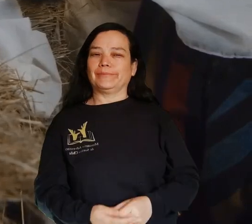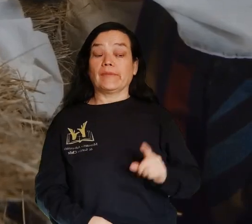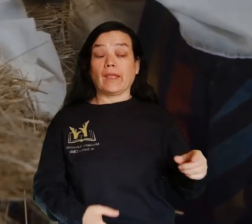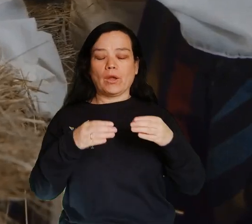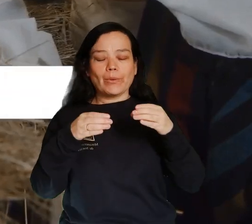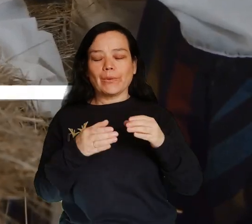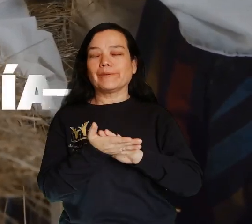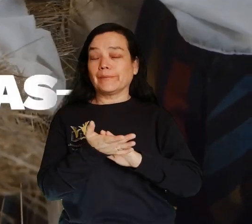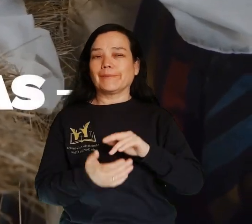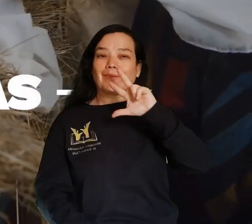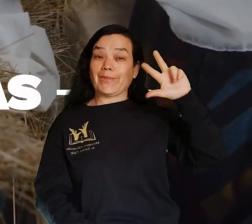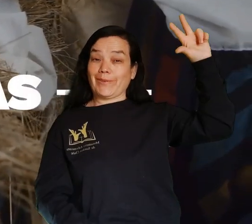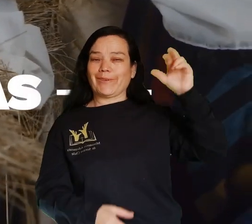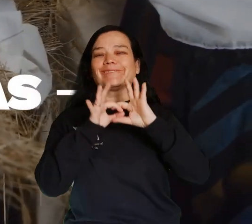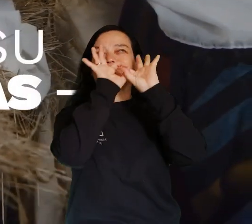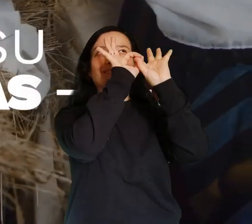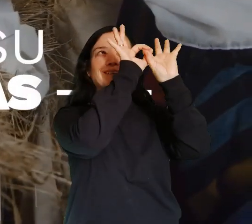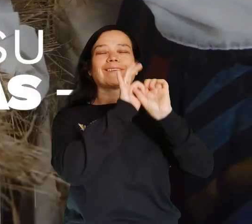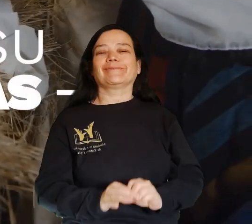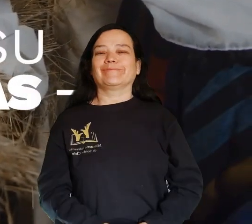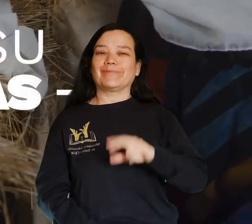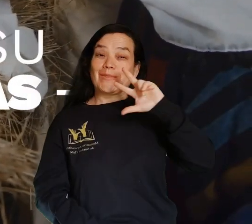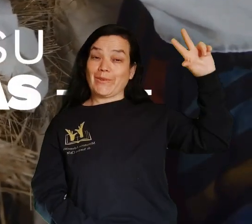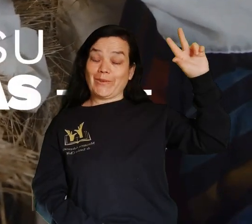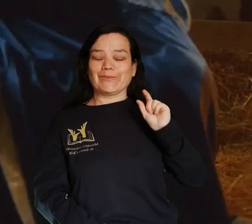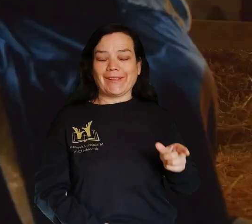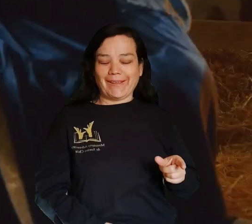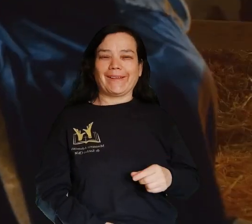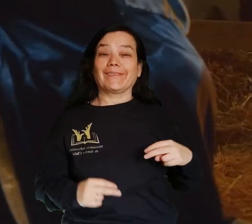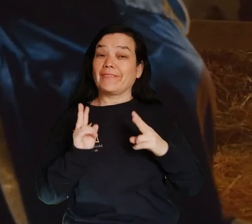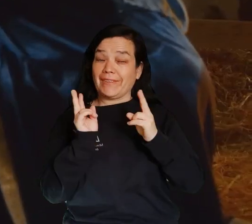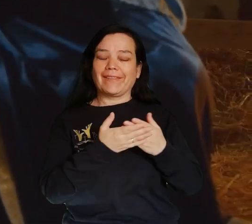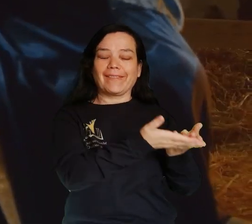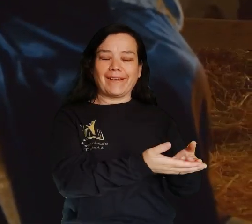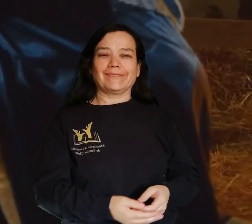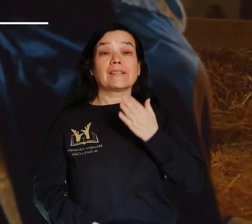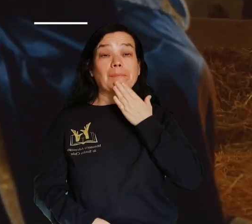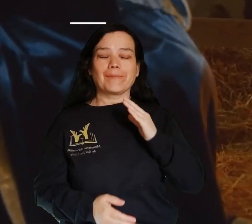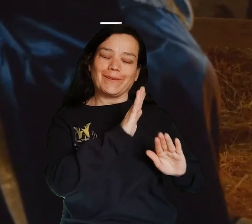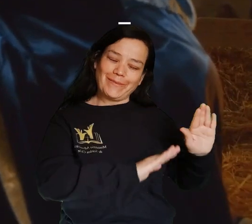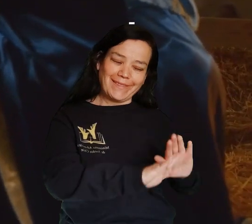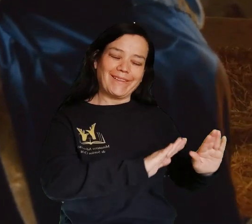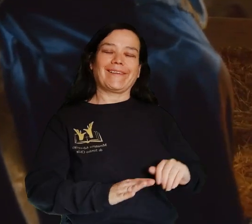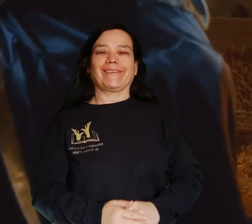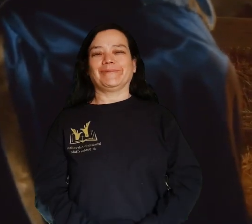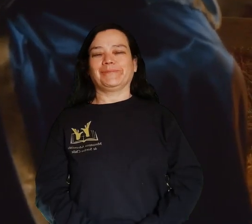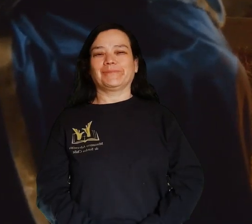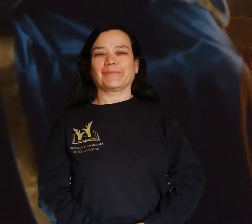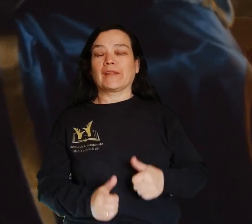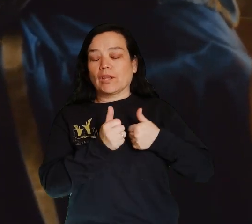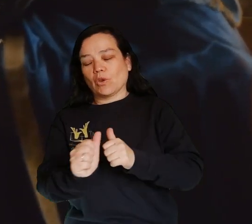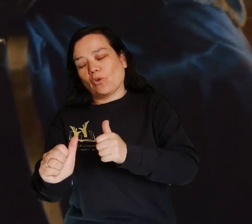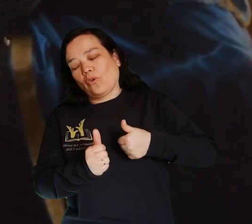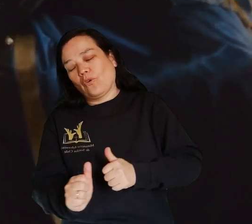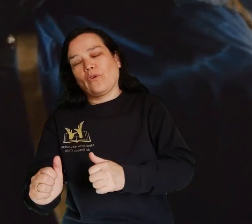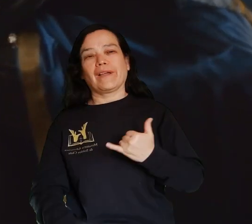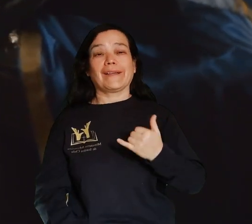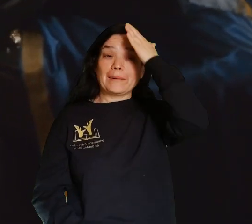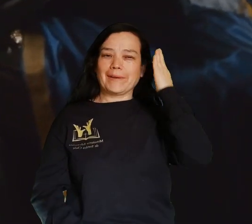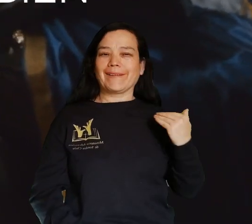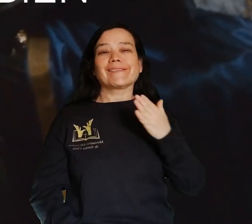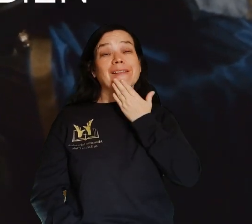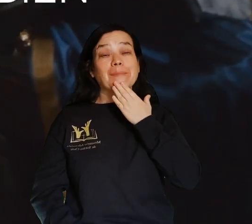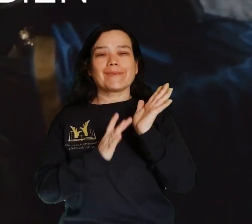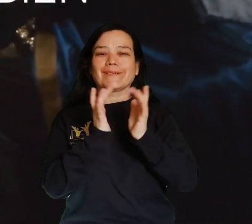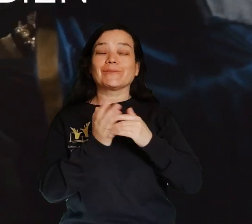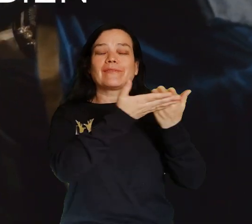en el templo 33 días después de su nacimiento. Esta costumbre ha inspirado a muchos cristianos a dedicar sus hijos a